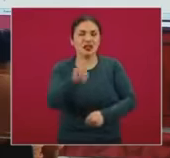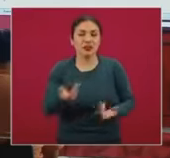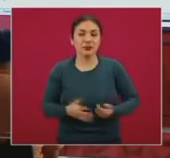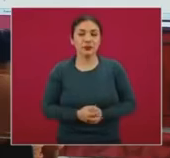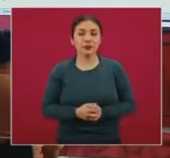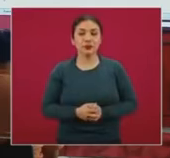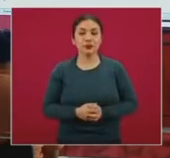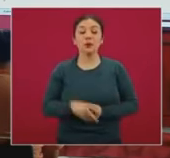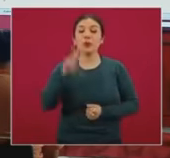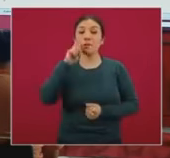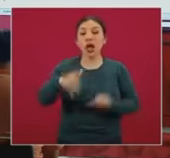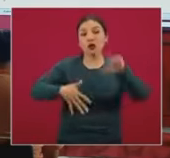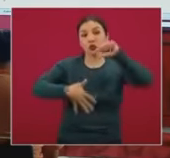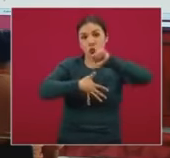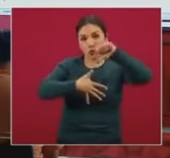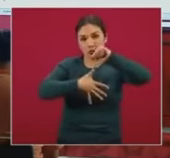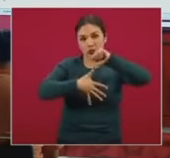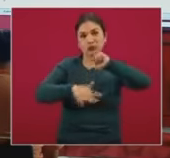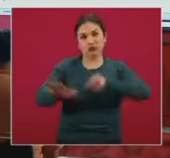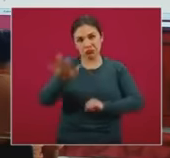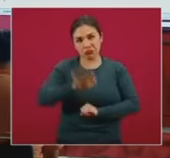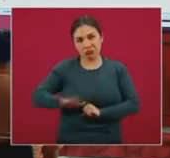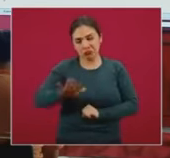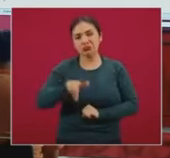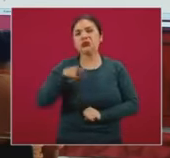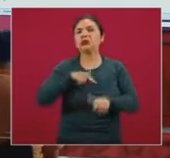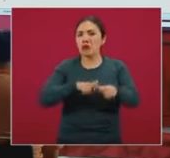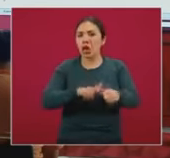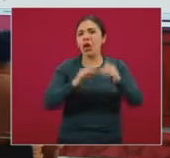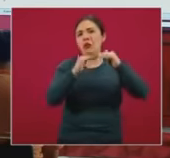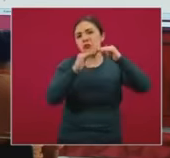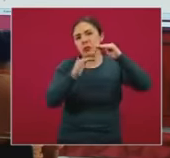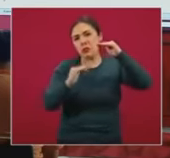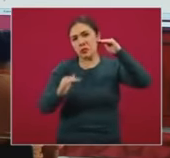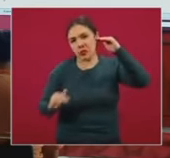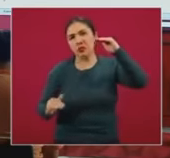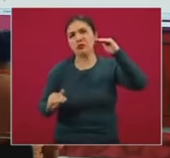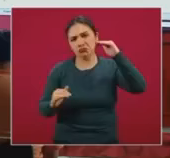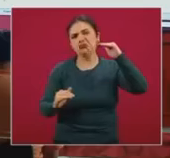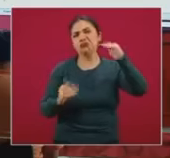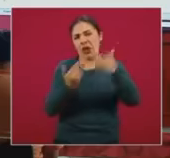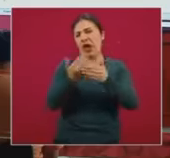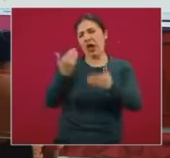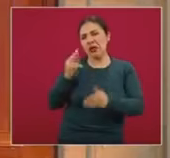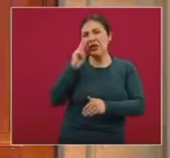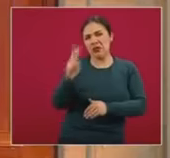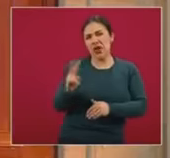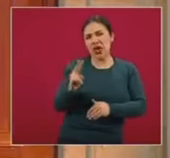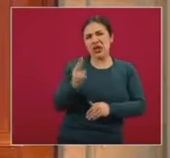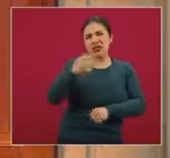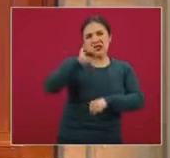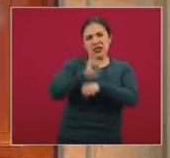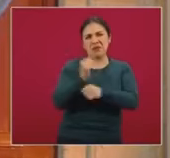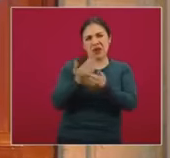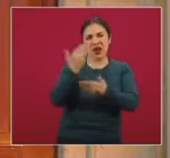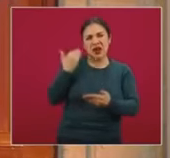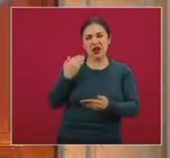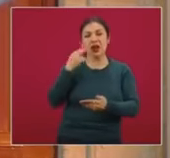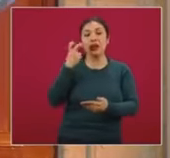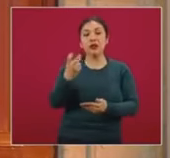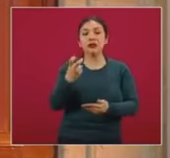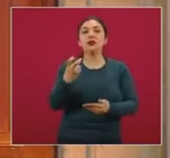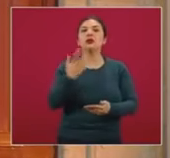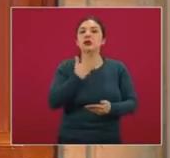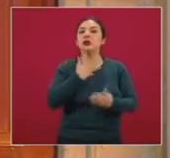Si vemos América del Sur, continúa la tendencia descendente que habíamos ya visualizado la semana anterior, inclusive